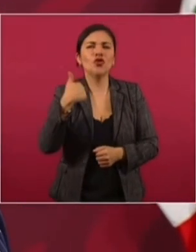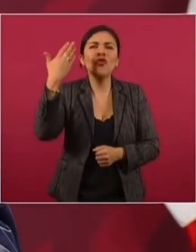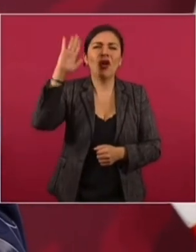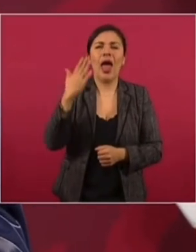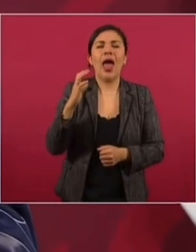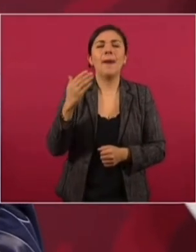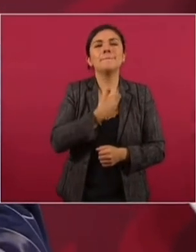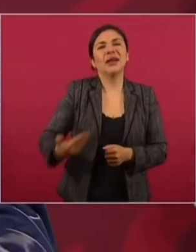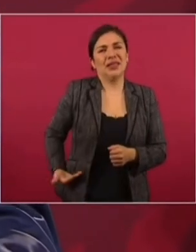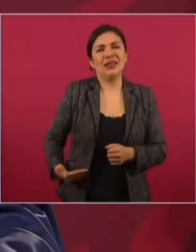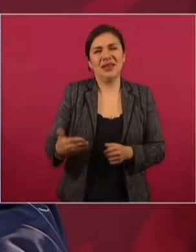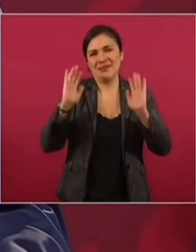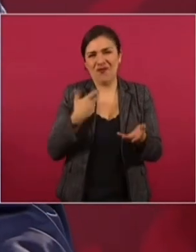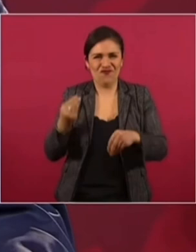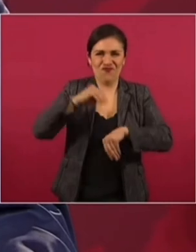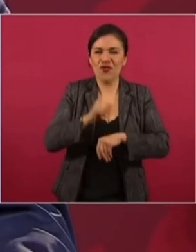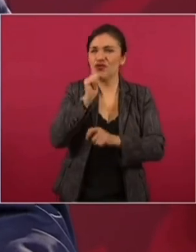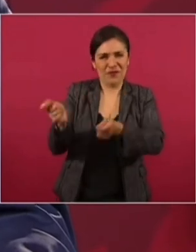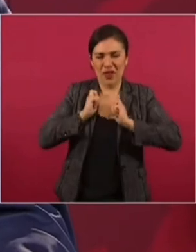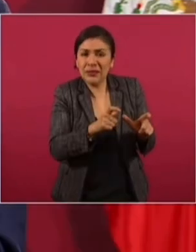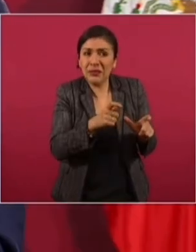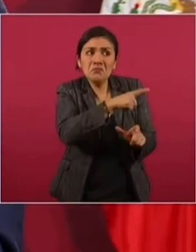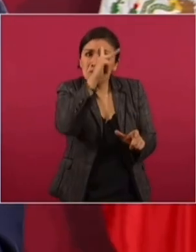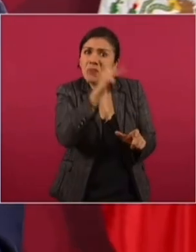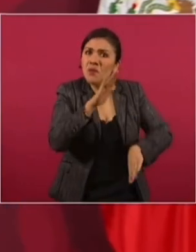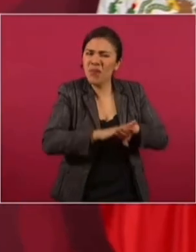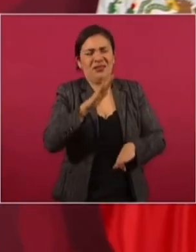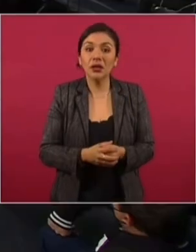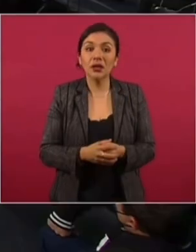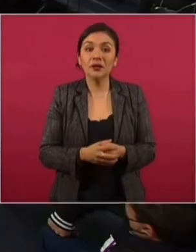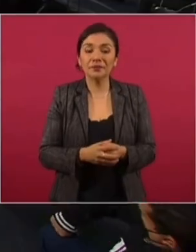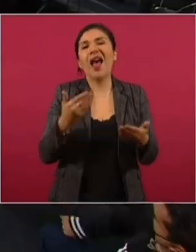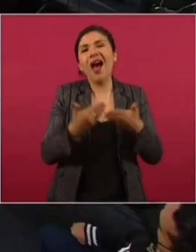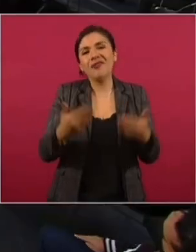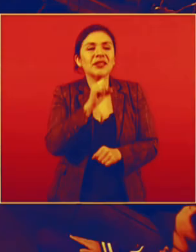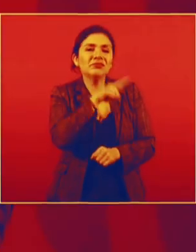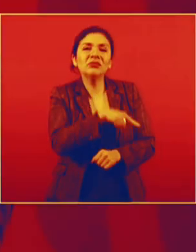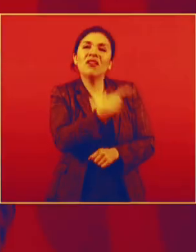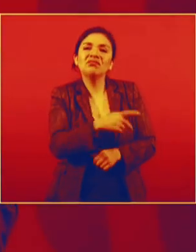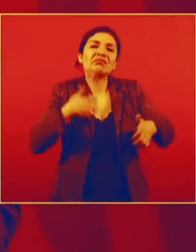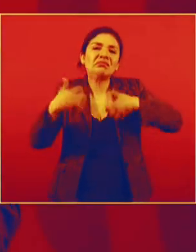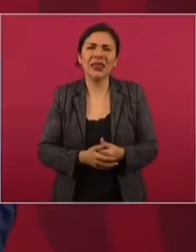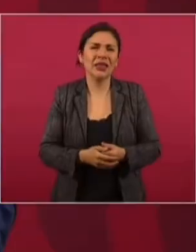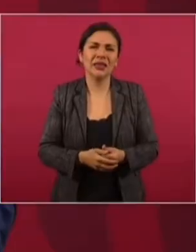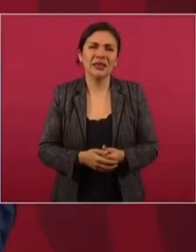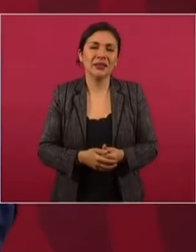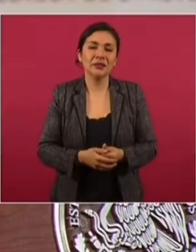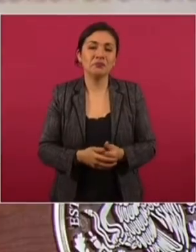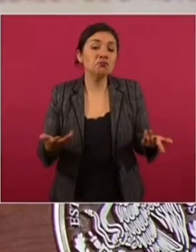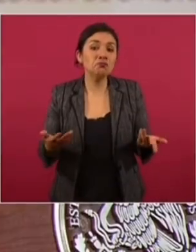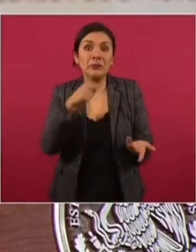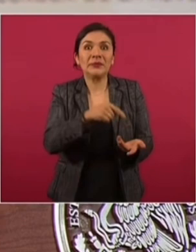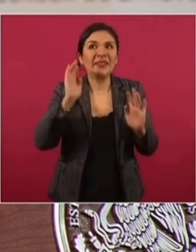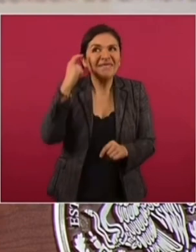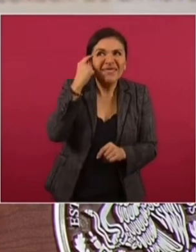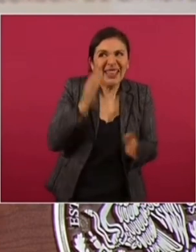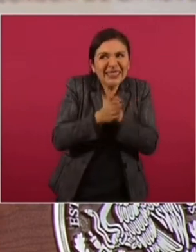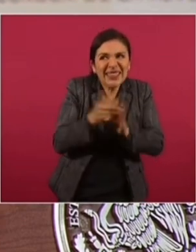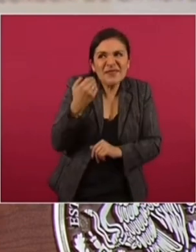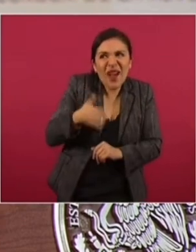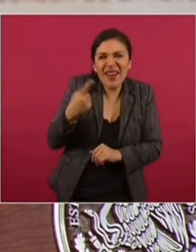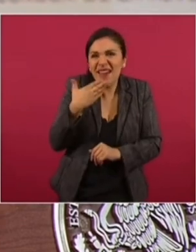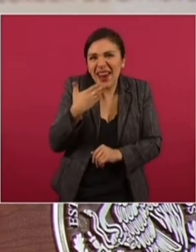era yo presidente electo, dije que eso no lo aceptábamos. Entonces, ahora no va a pasar nada, pero ya se están frotando las manos,